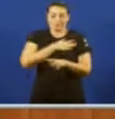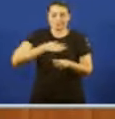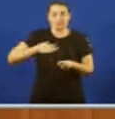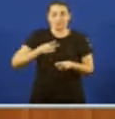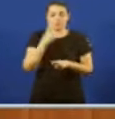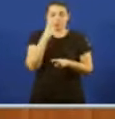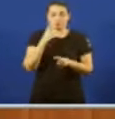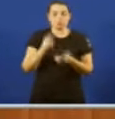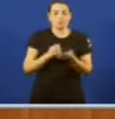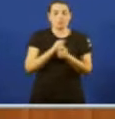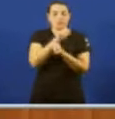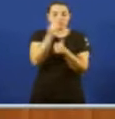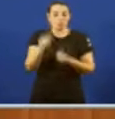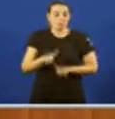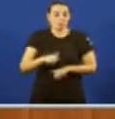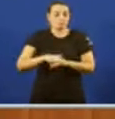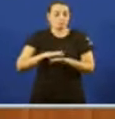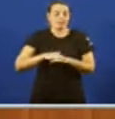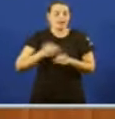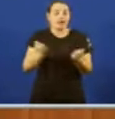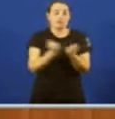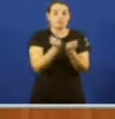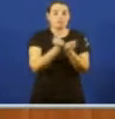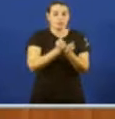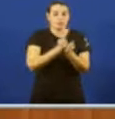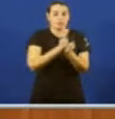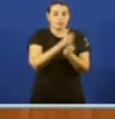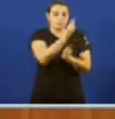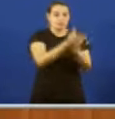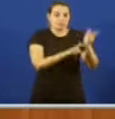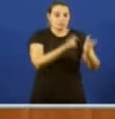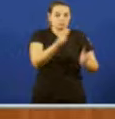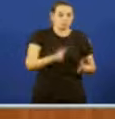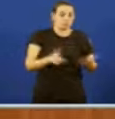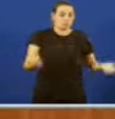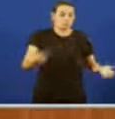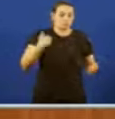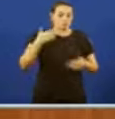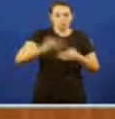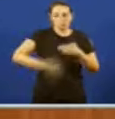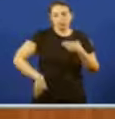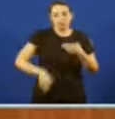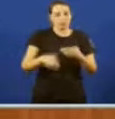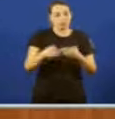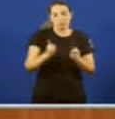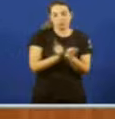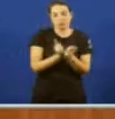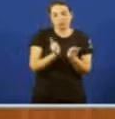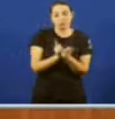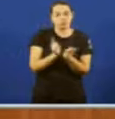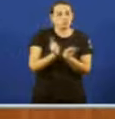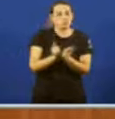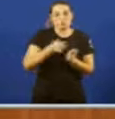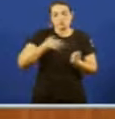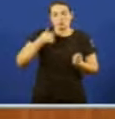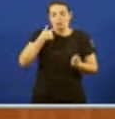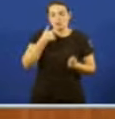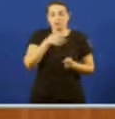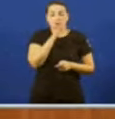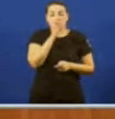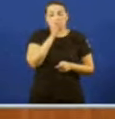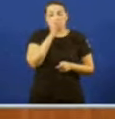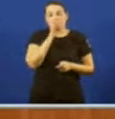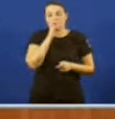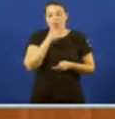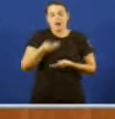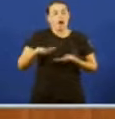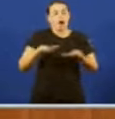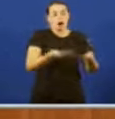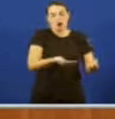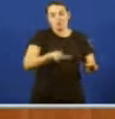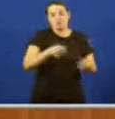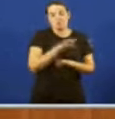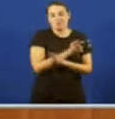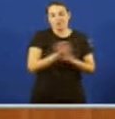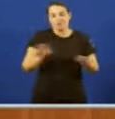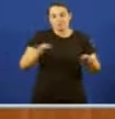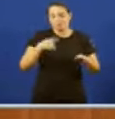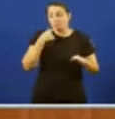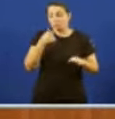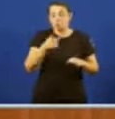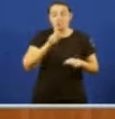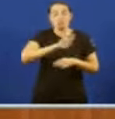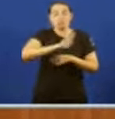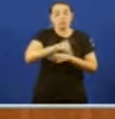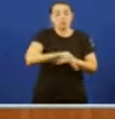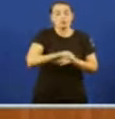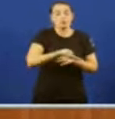sometidos A varias críticas En primer lugar O plazo Desde logo Muy breve Para empezar Para inventariar Identificar os danos causados